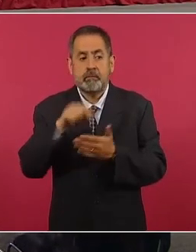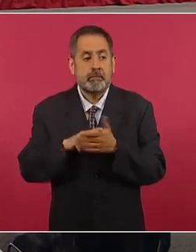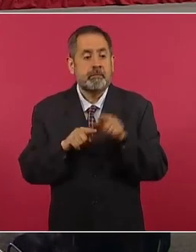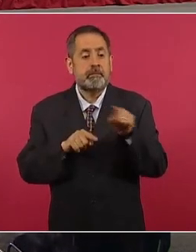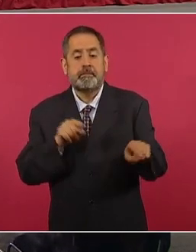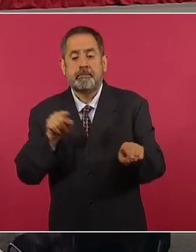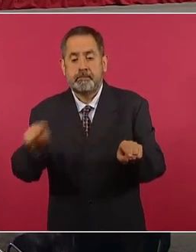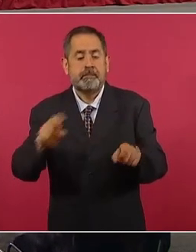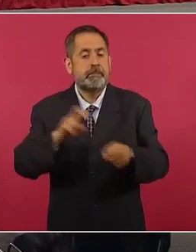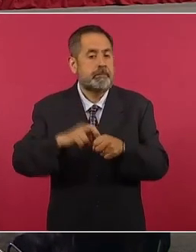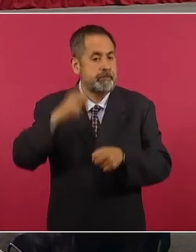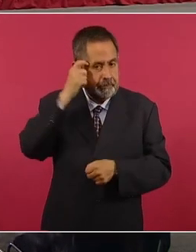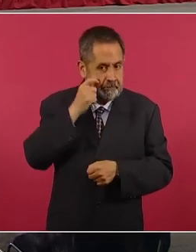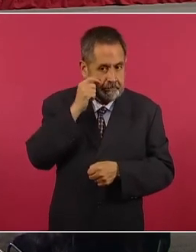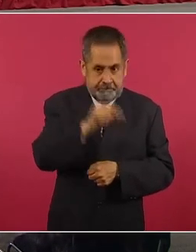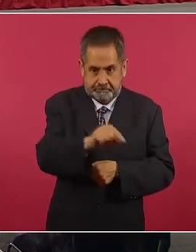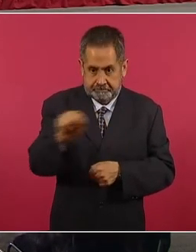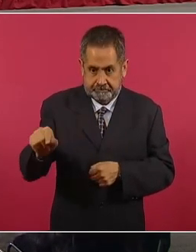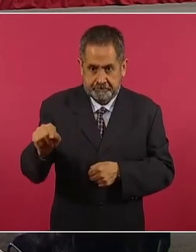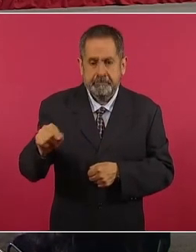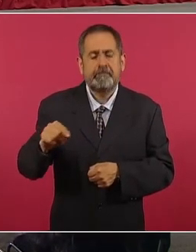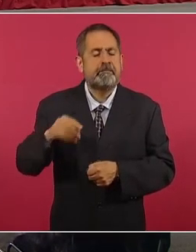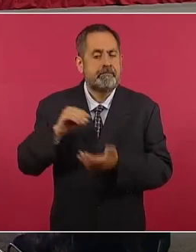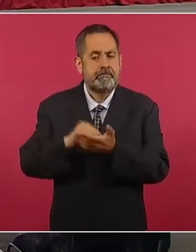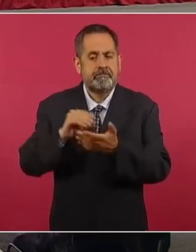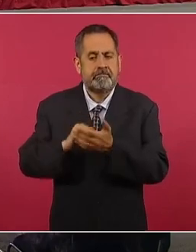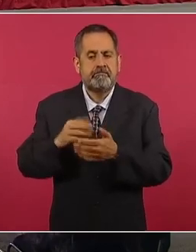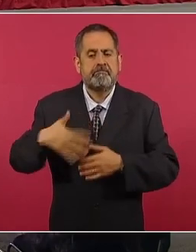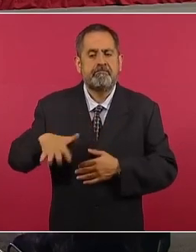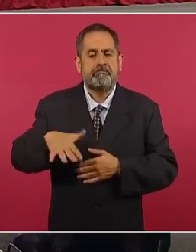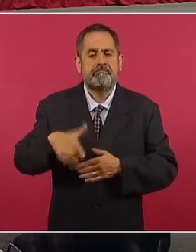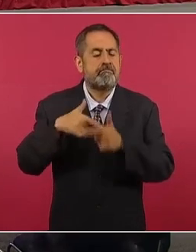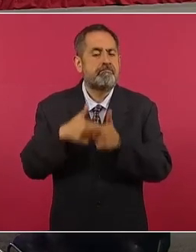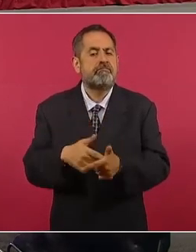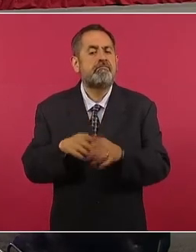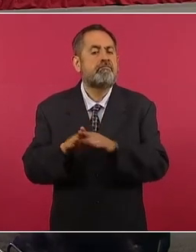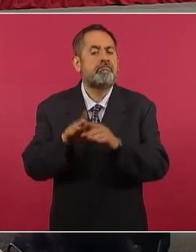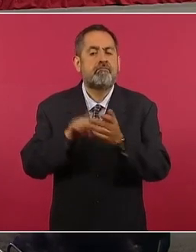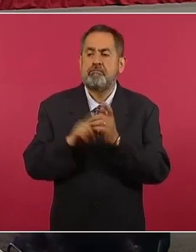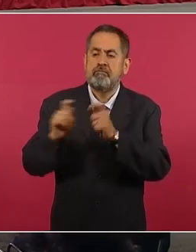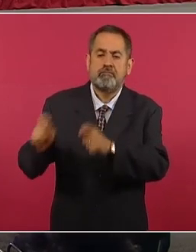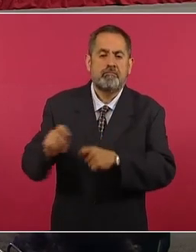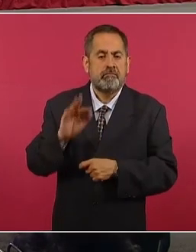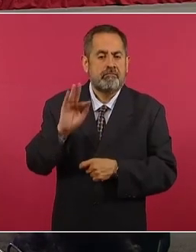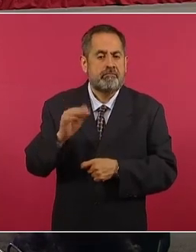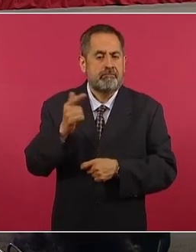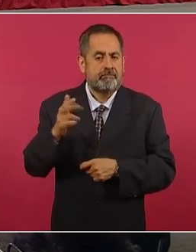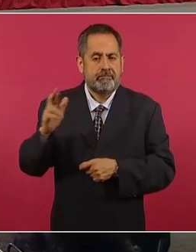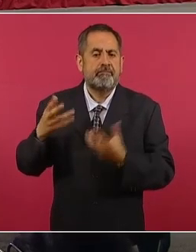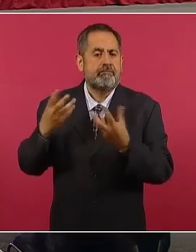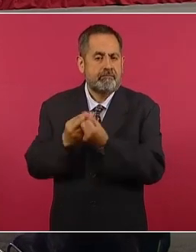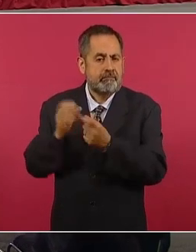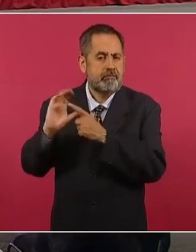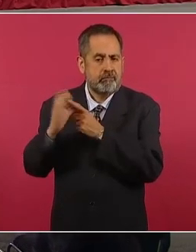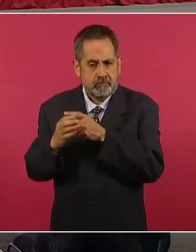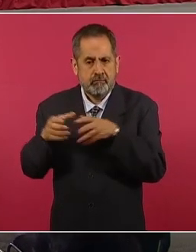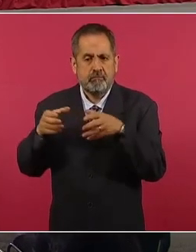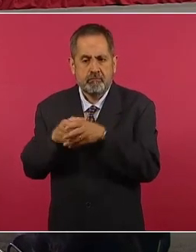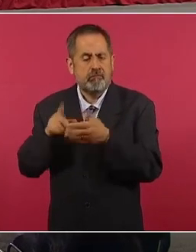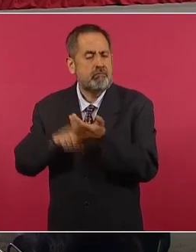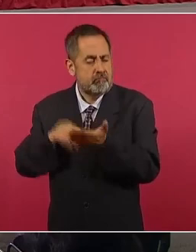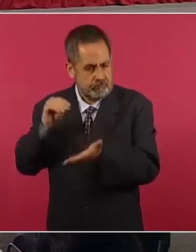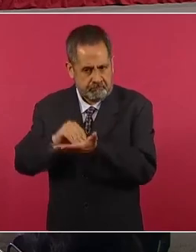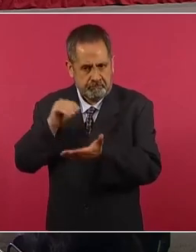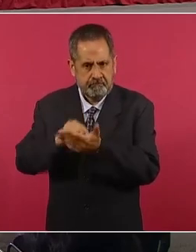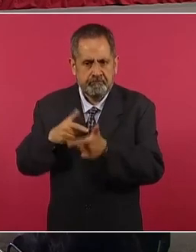estado de Guerrero y seguirá en las manos de la Fiscalía y de la Comisión la continuidad de la